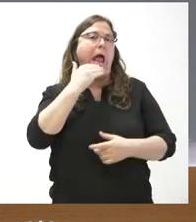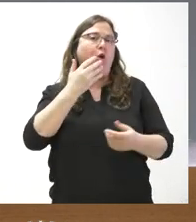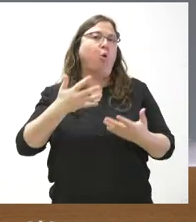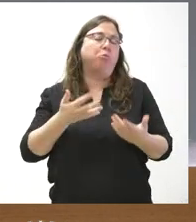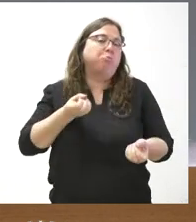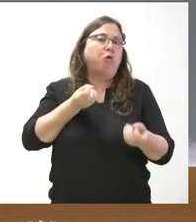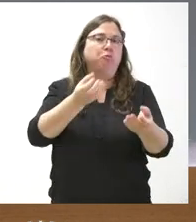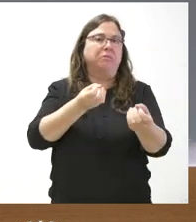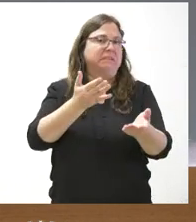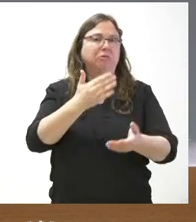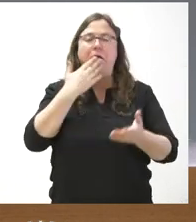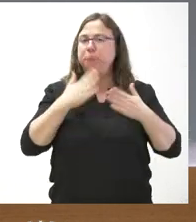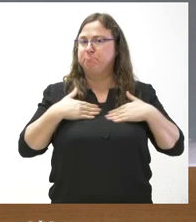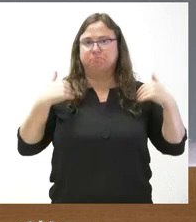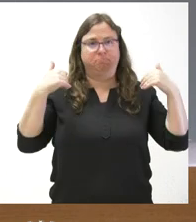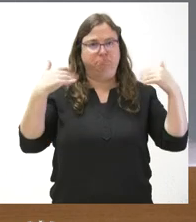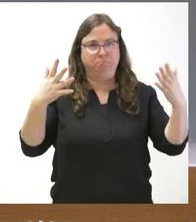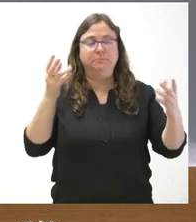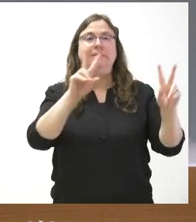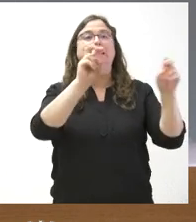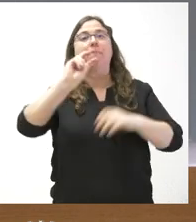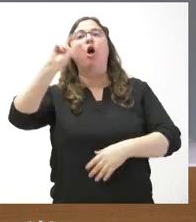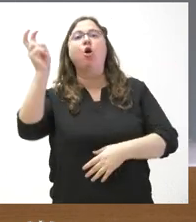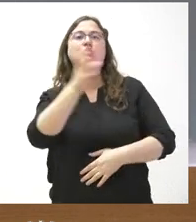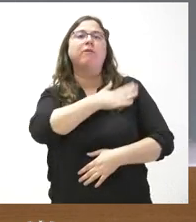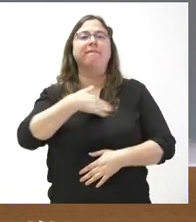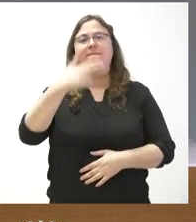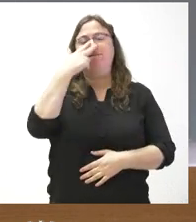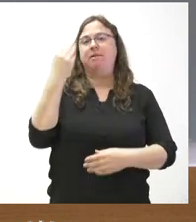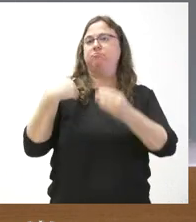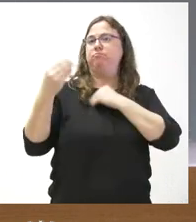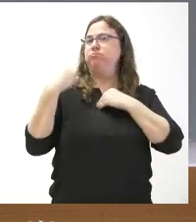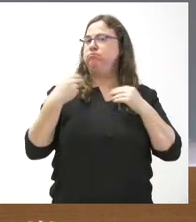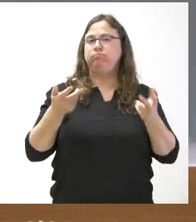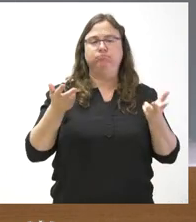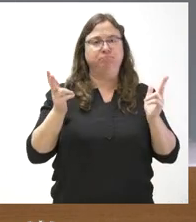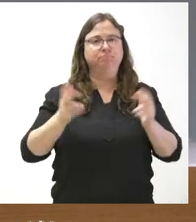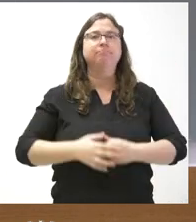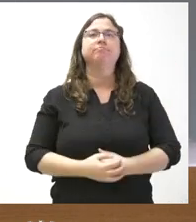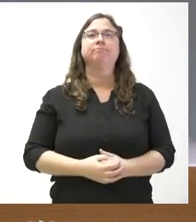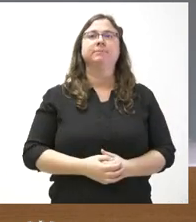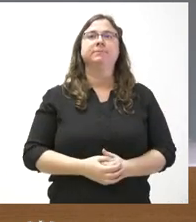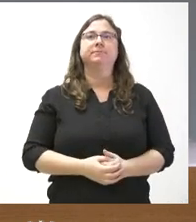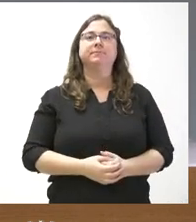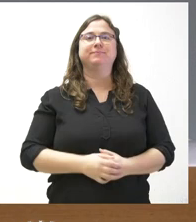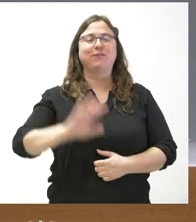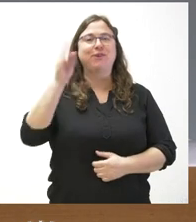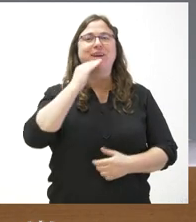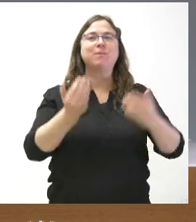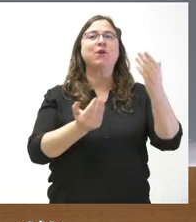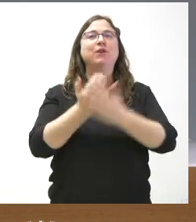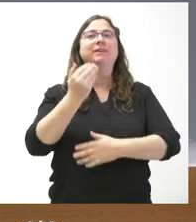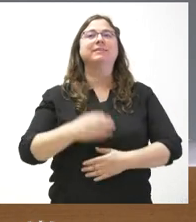bien cualquier otra materia que sea objeto de su interés y que yo pueda resolvérselo. Sí, hola, buenos días.